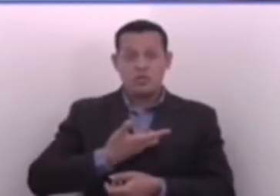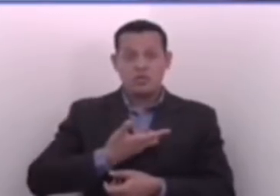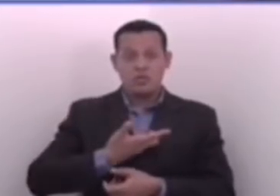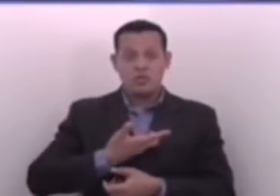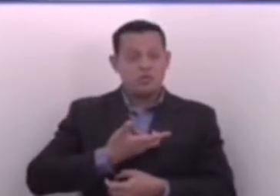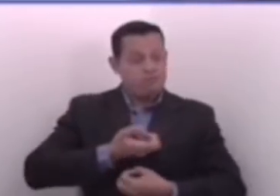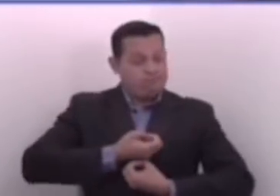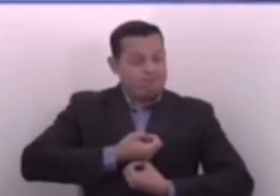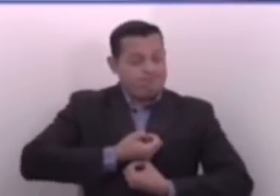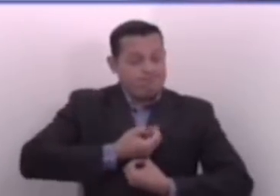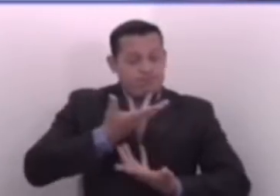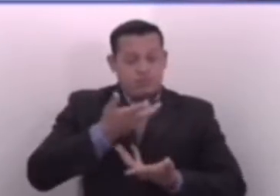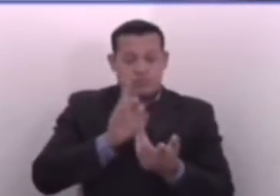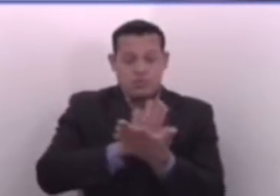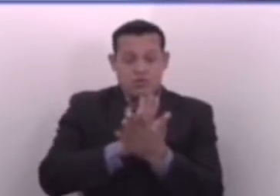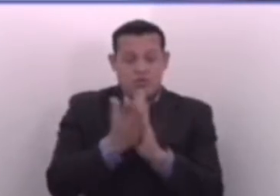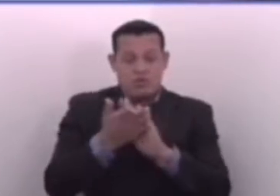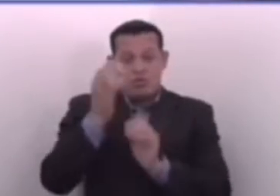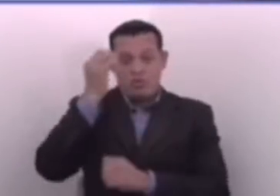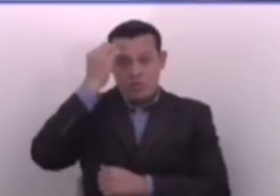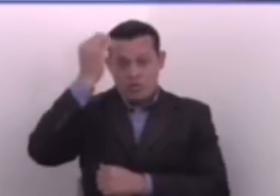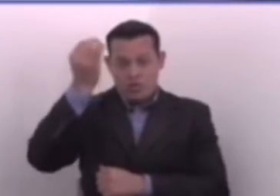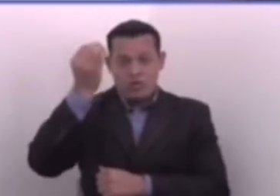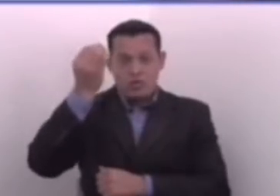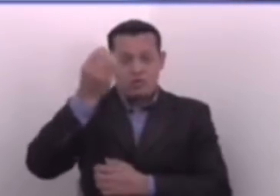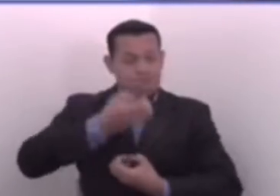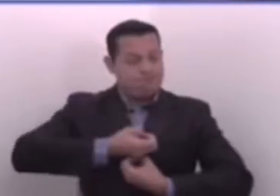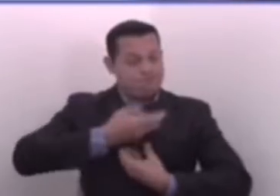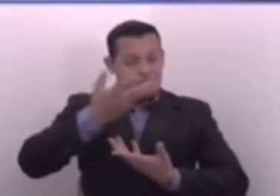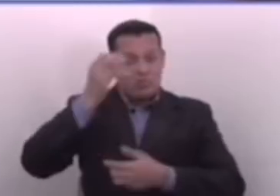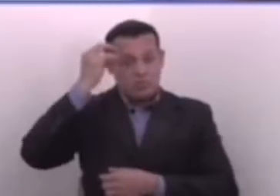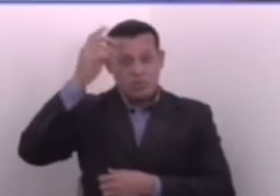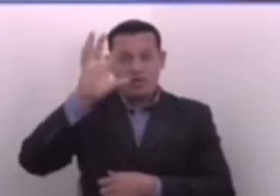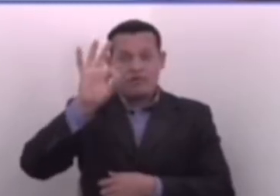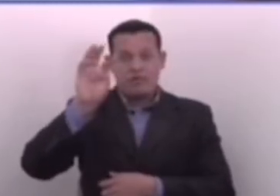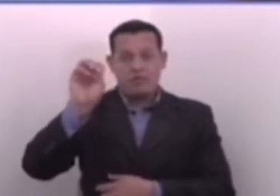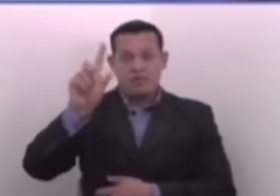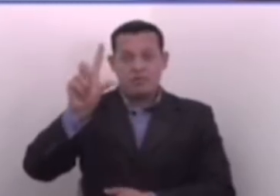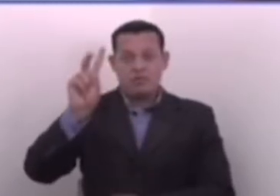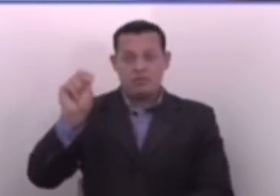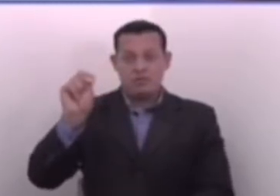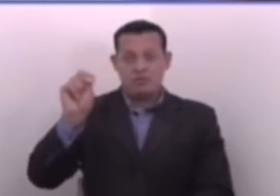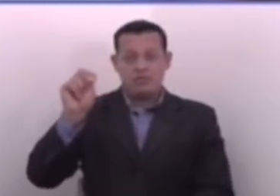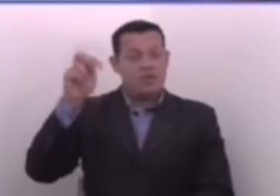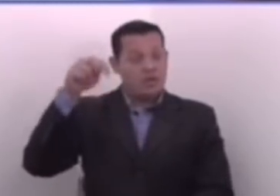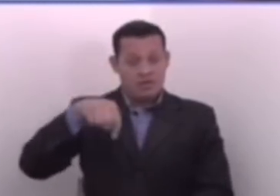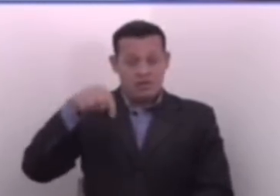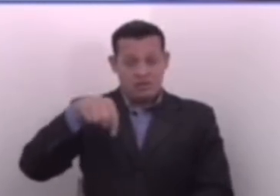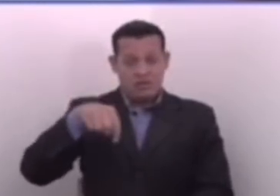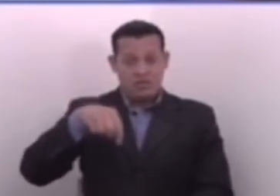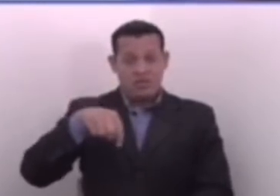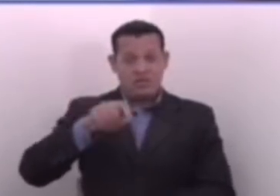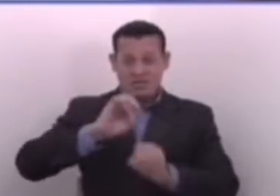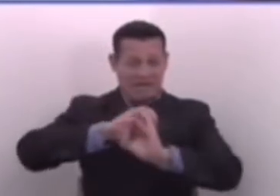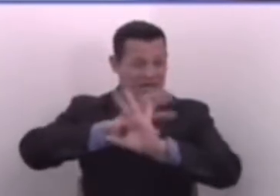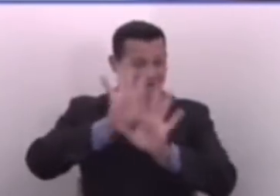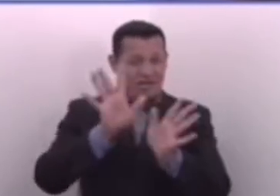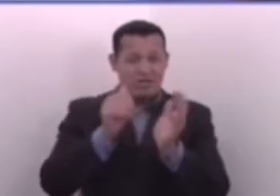posturas, nuestras opiniones como FMLN. Aquí está un caso claro.